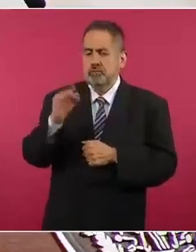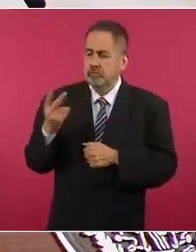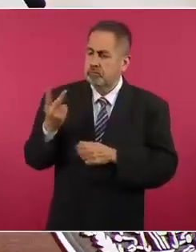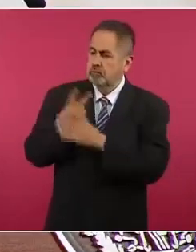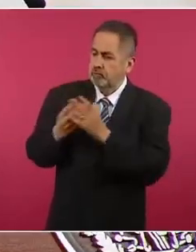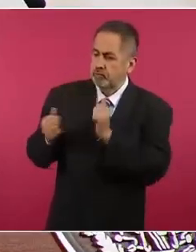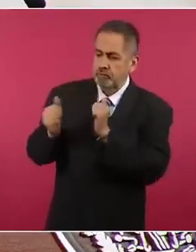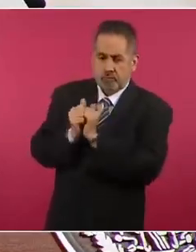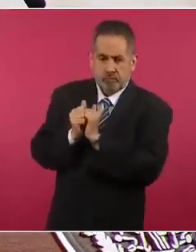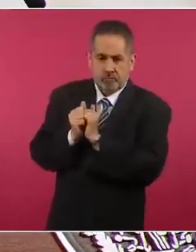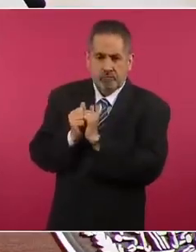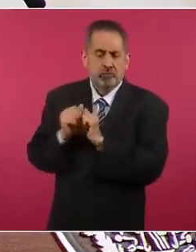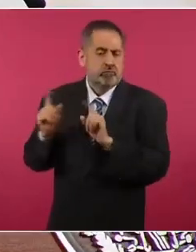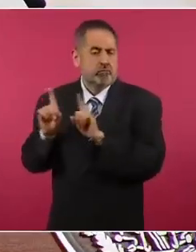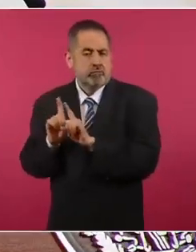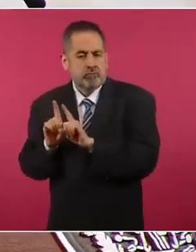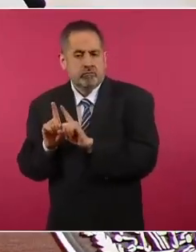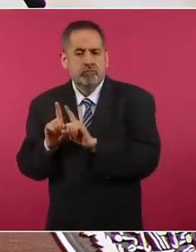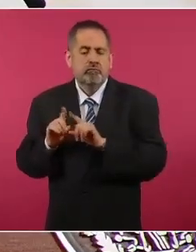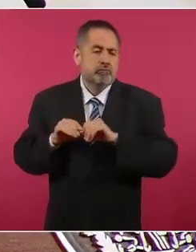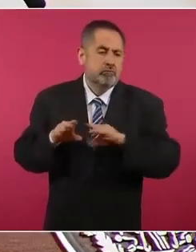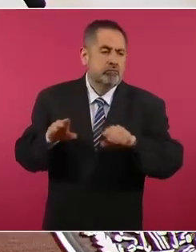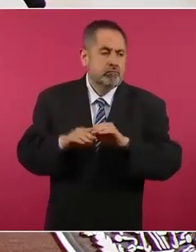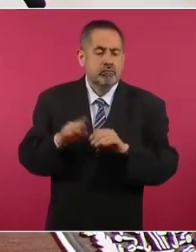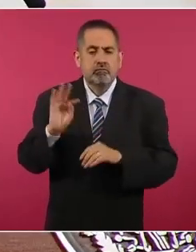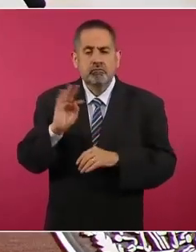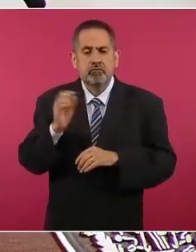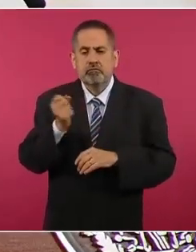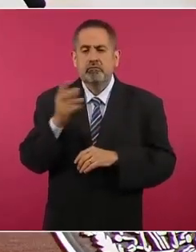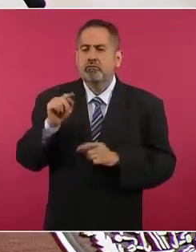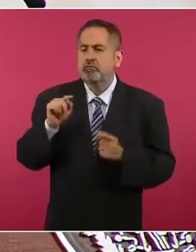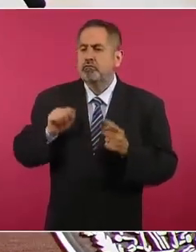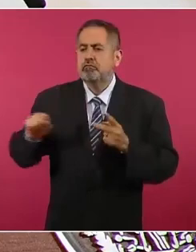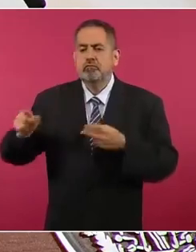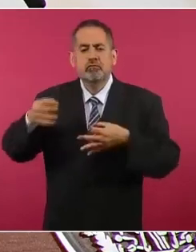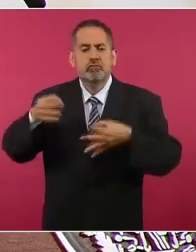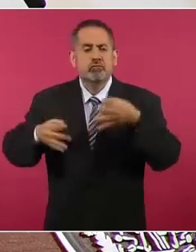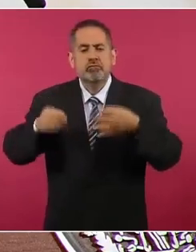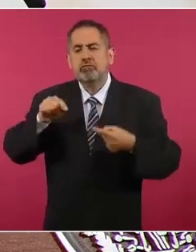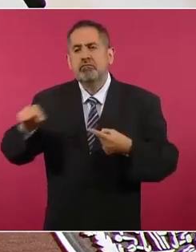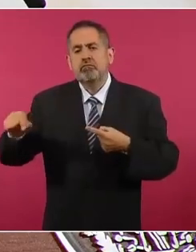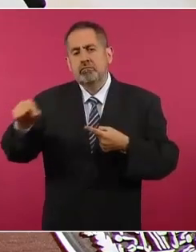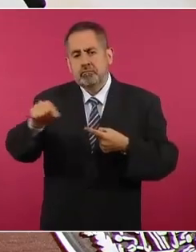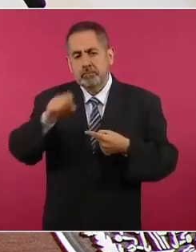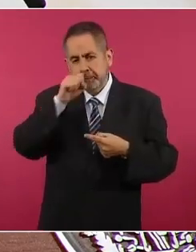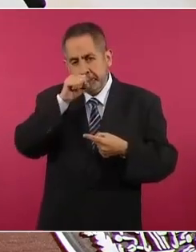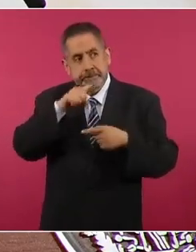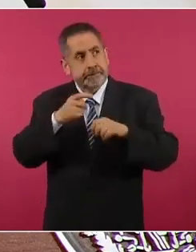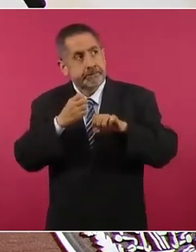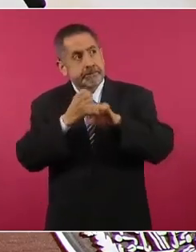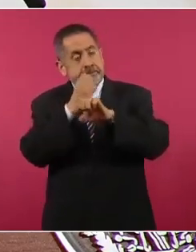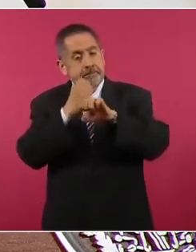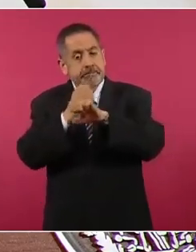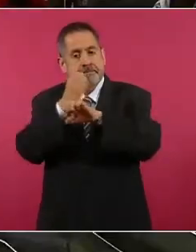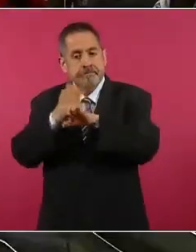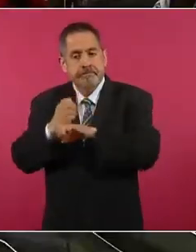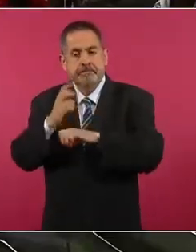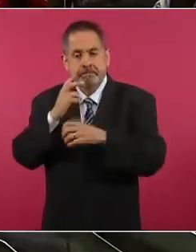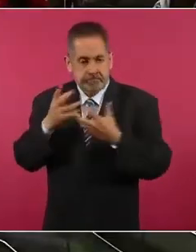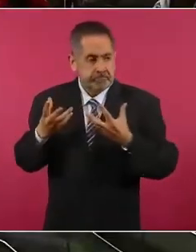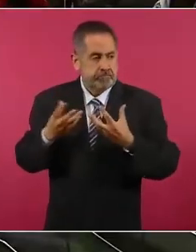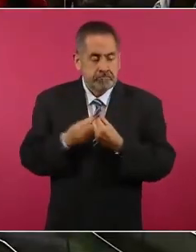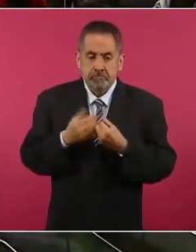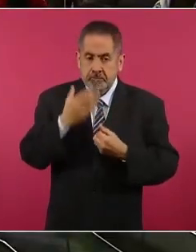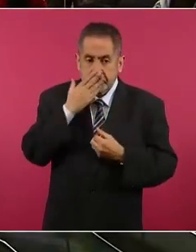algunos otros tribunales de los estados con los cuales han